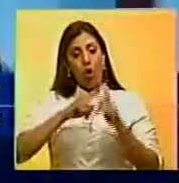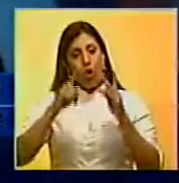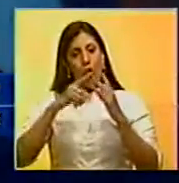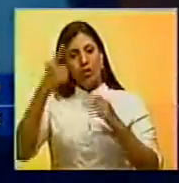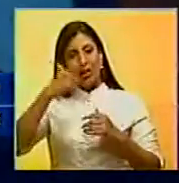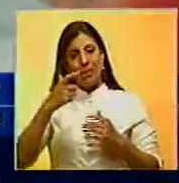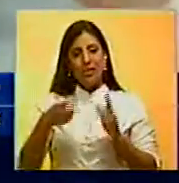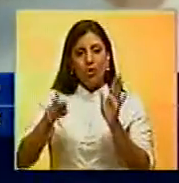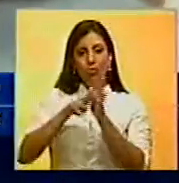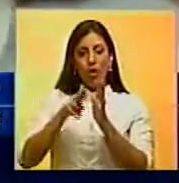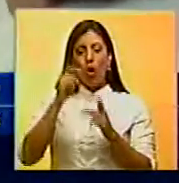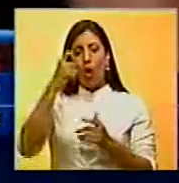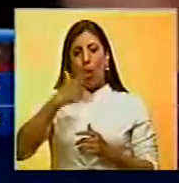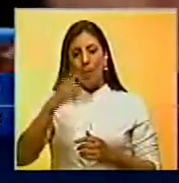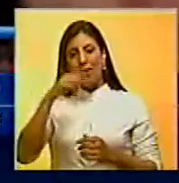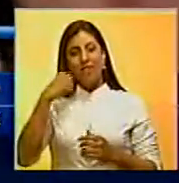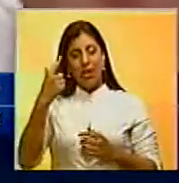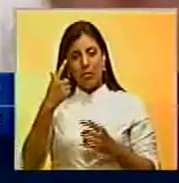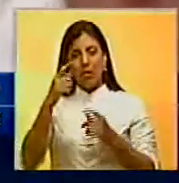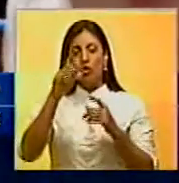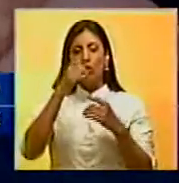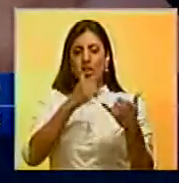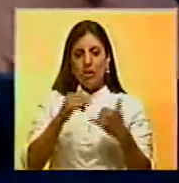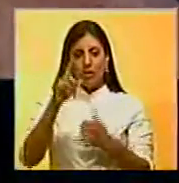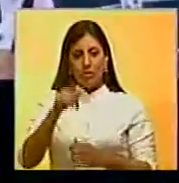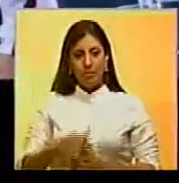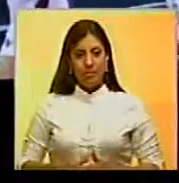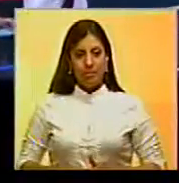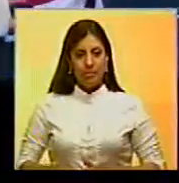figuras de renombre, como Rubén Blades, Osher y Vudú.